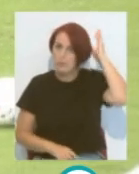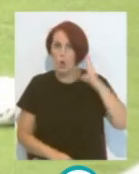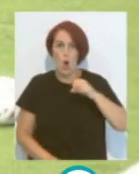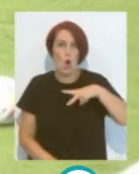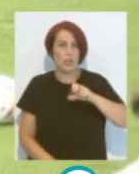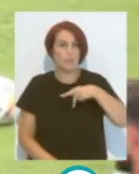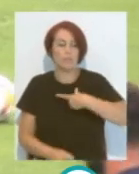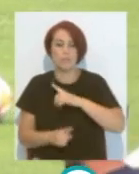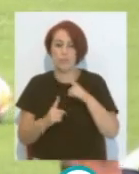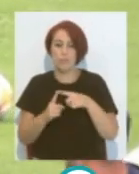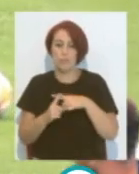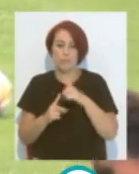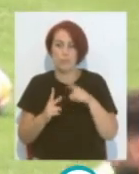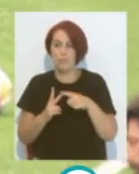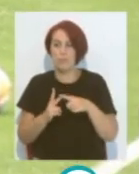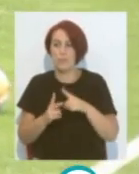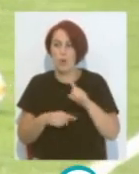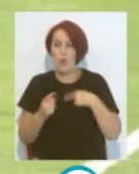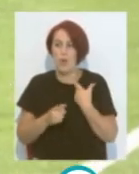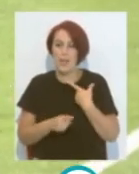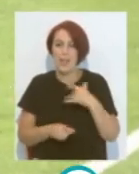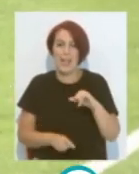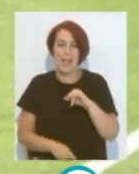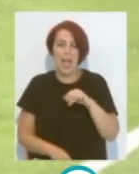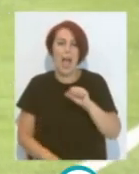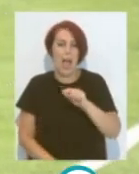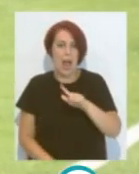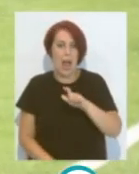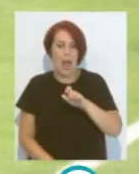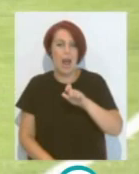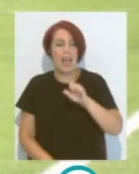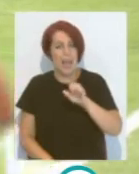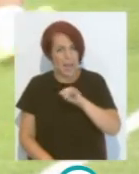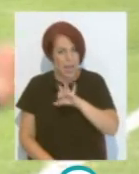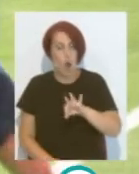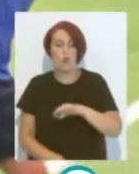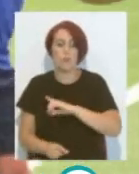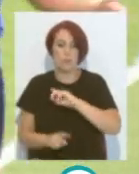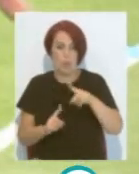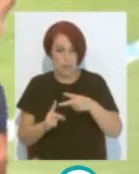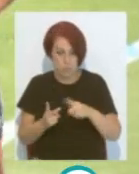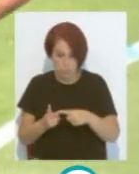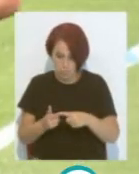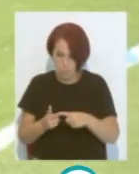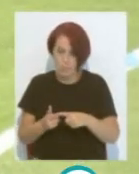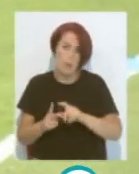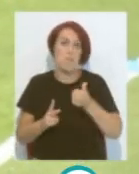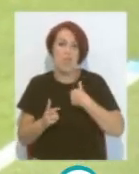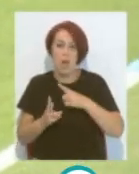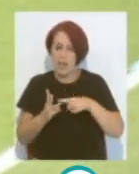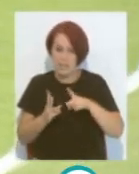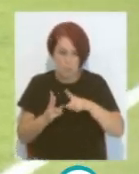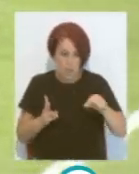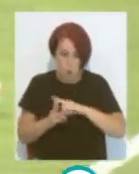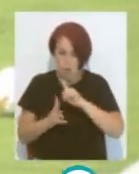Álvaro Que vemos a Iván Fue el segundo Y después ya Empezó el Pacha